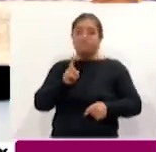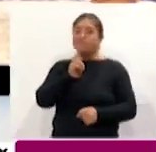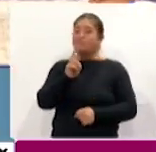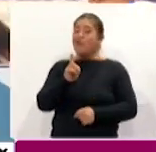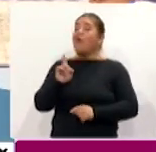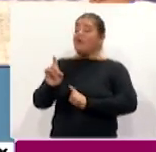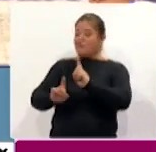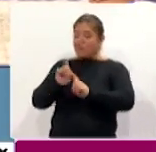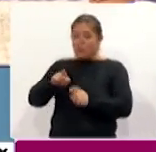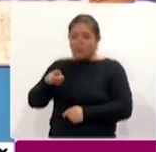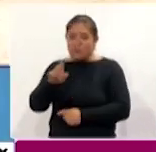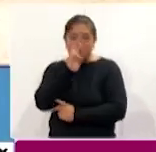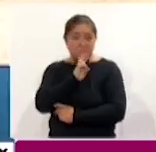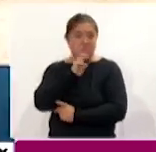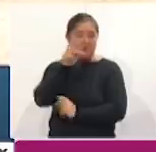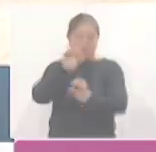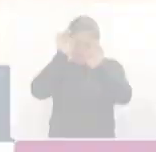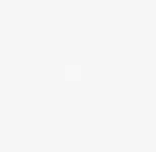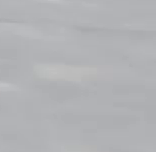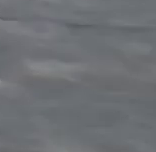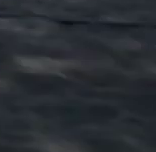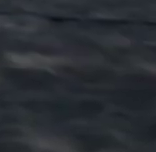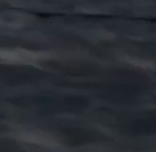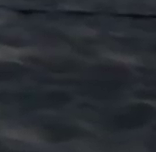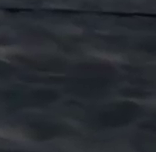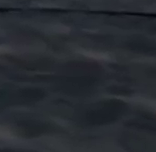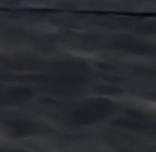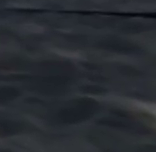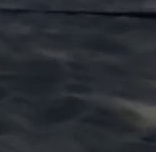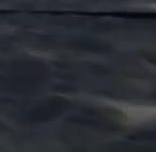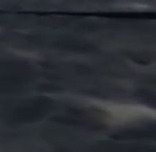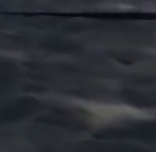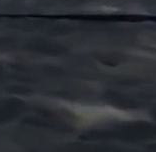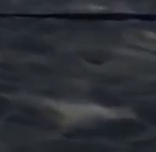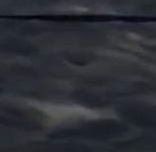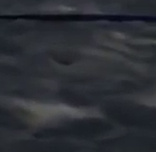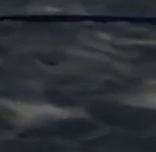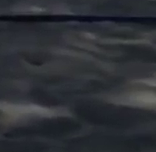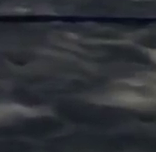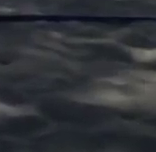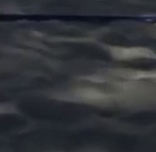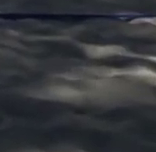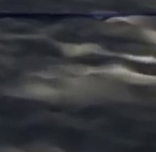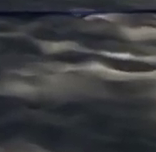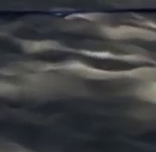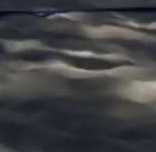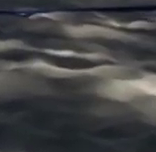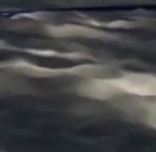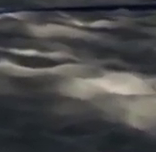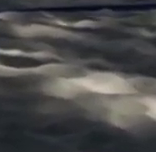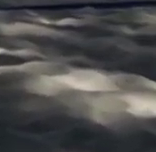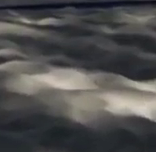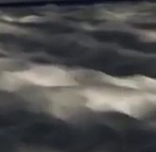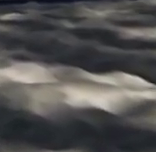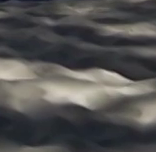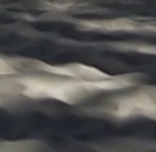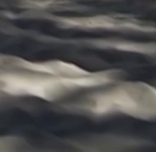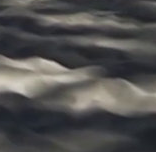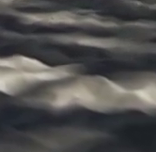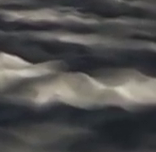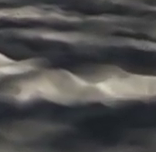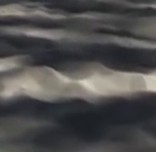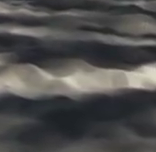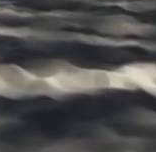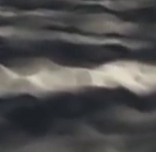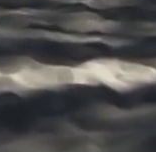mejor que podemos darle a nuestros jóvenes. En su oportunidad, el director del Instituto del Deporte de Tlaxcala, Daniel Moncayo, informó que las y los